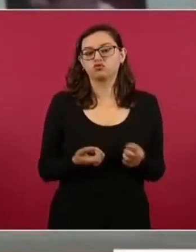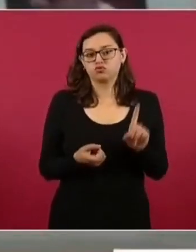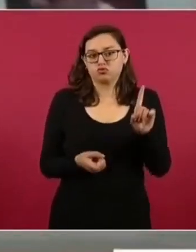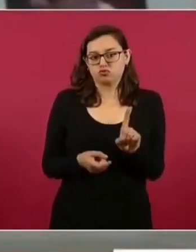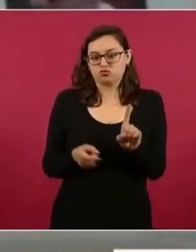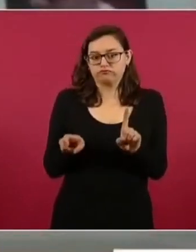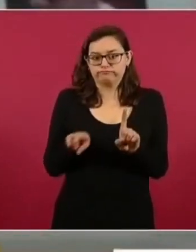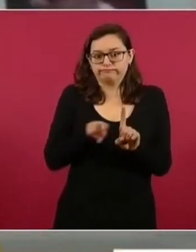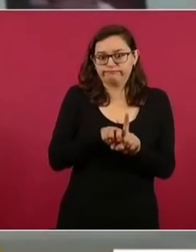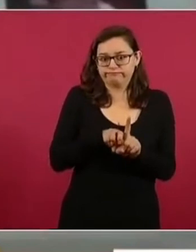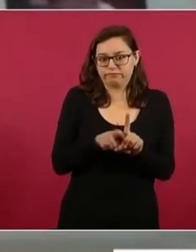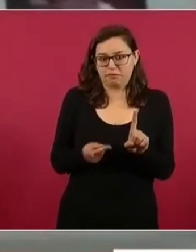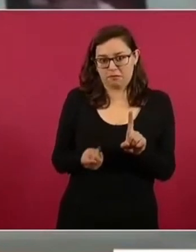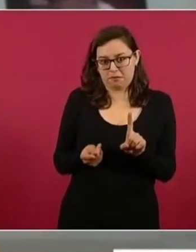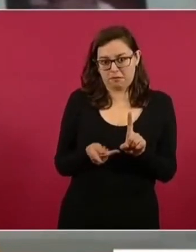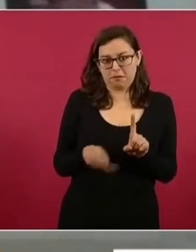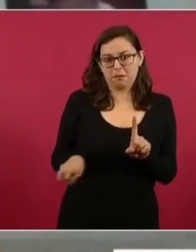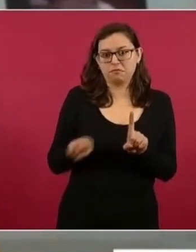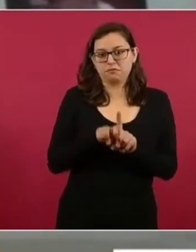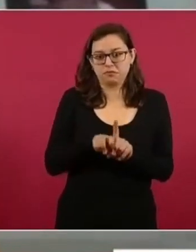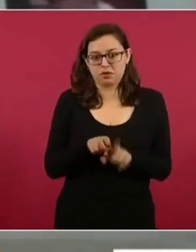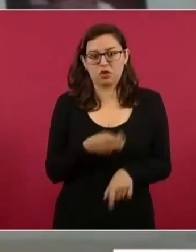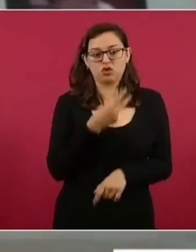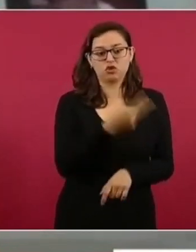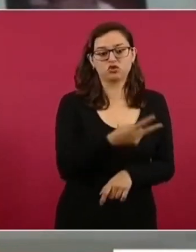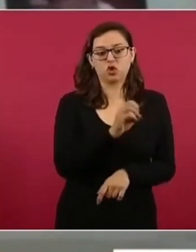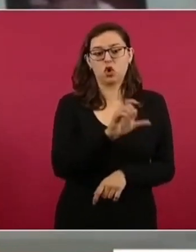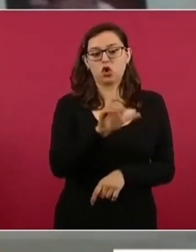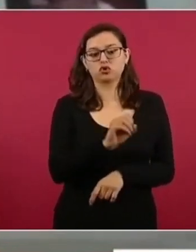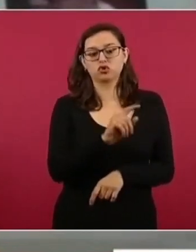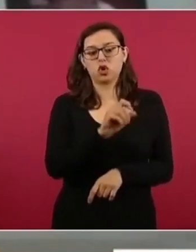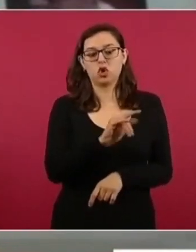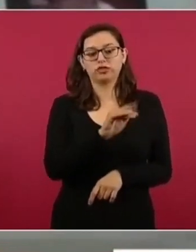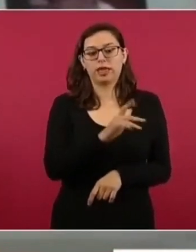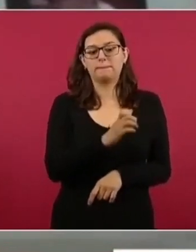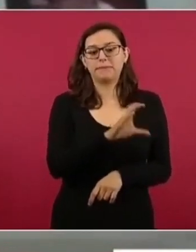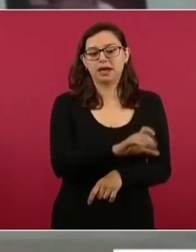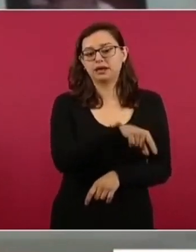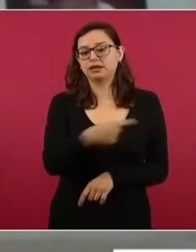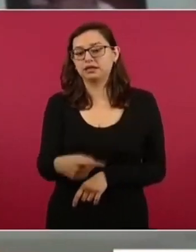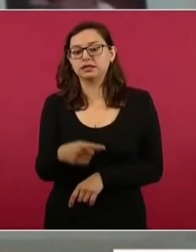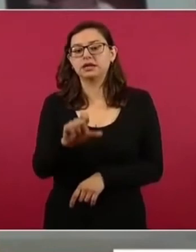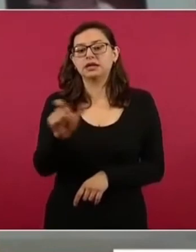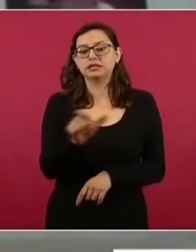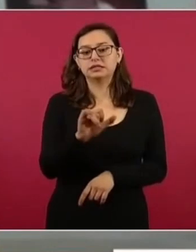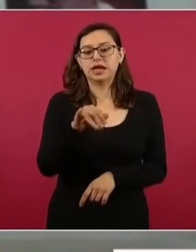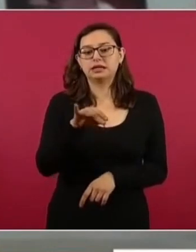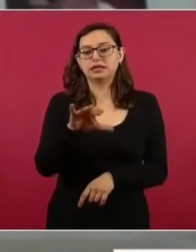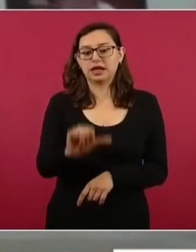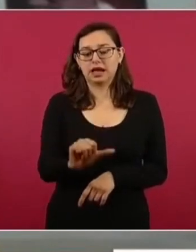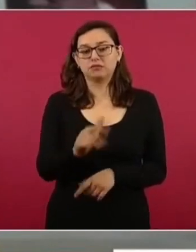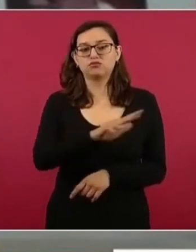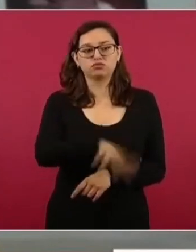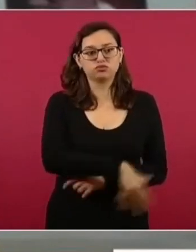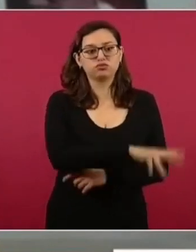dos en San Juan o Solotepec y tres en Santiago o Shanica para la búsqueda y rescate de cuerpos.